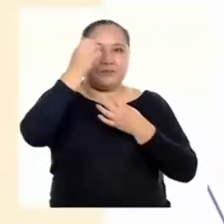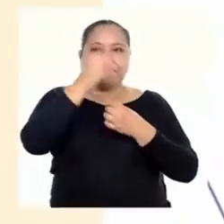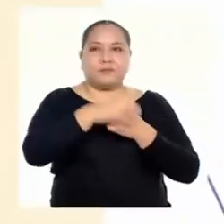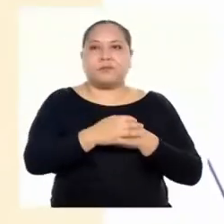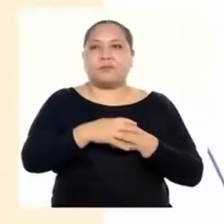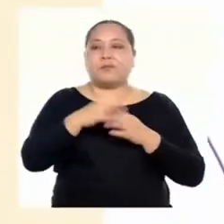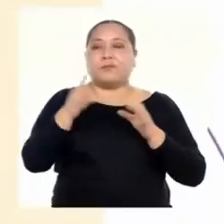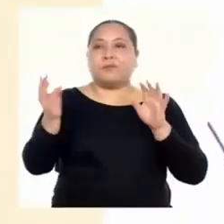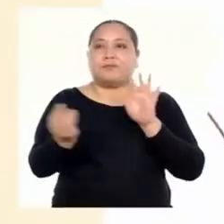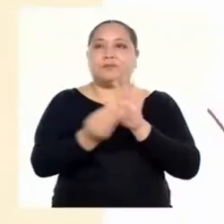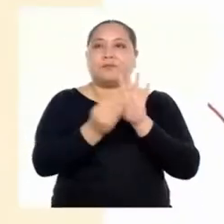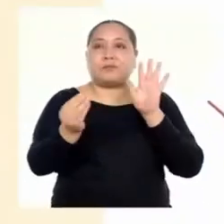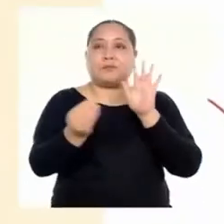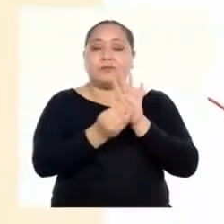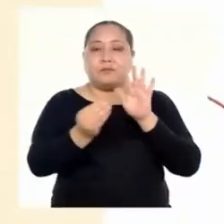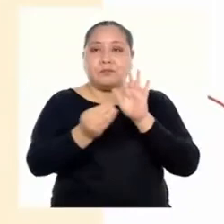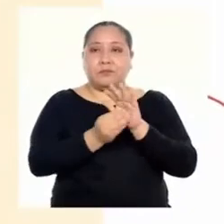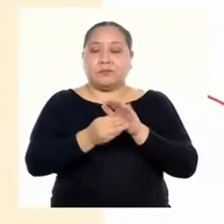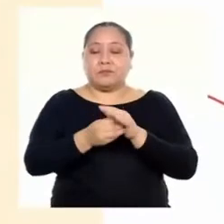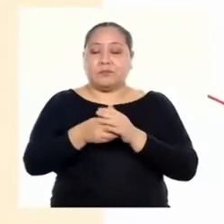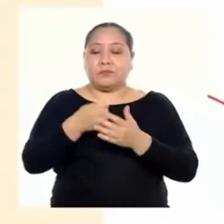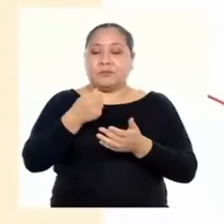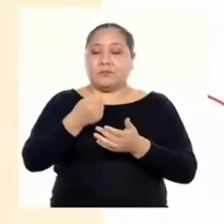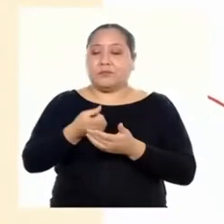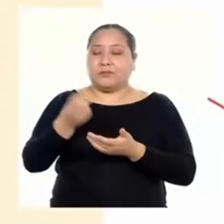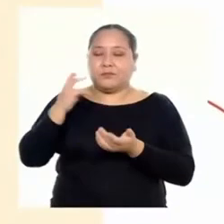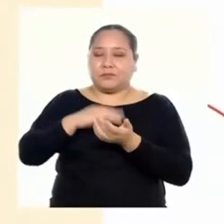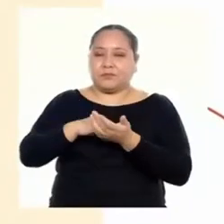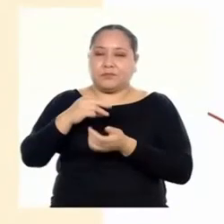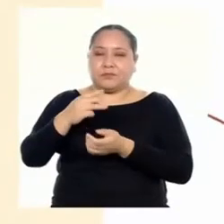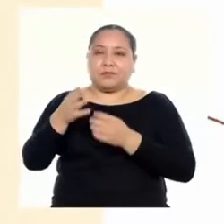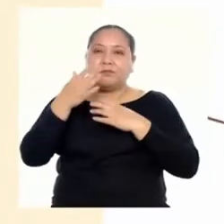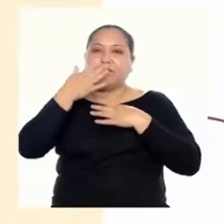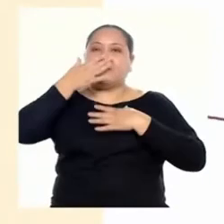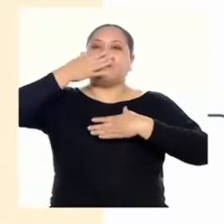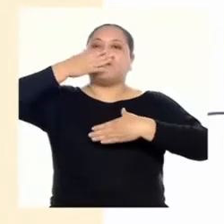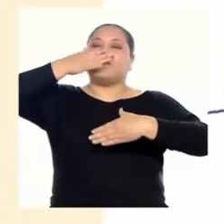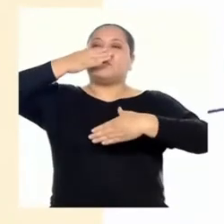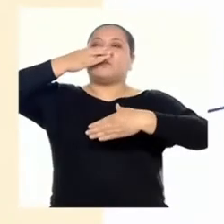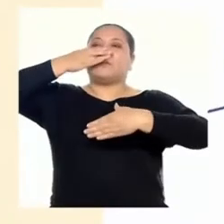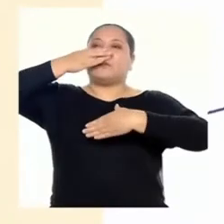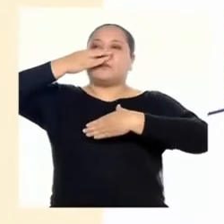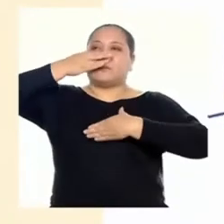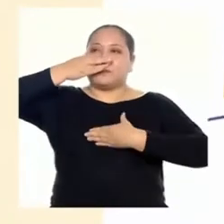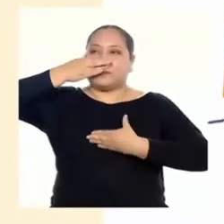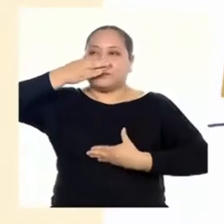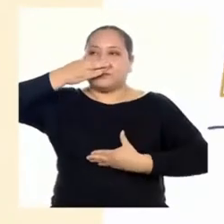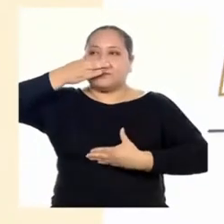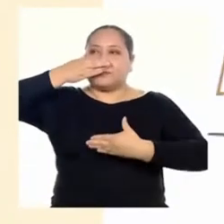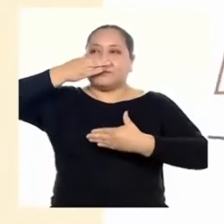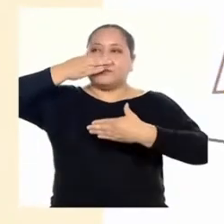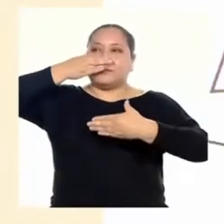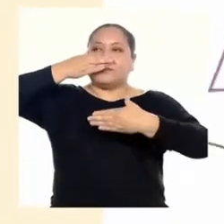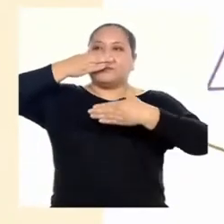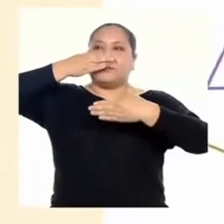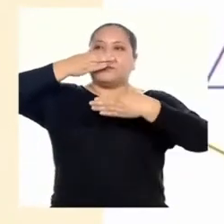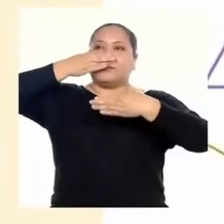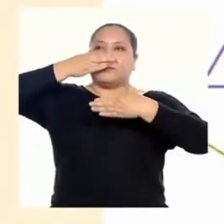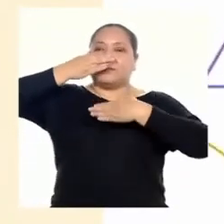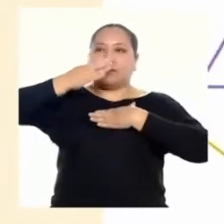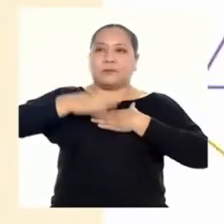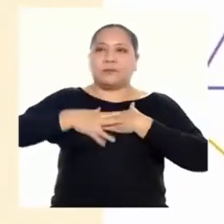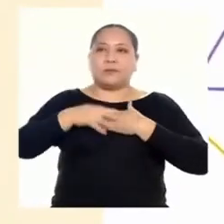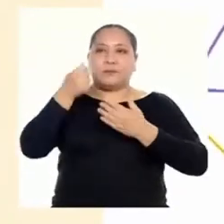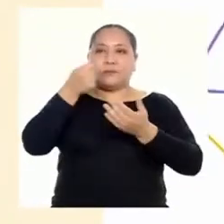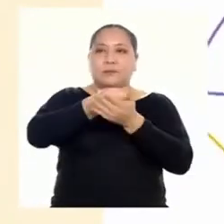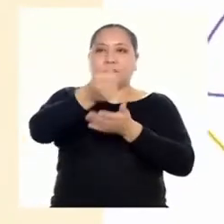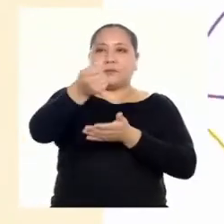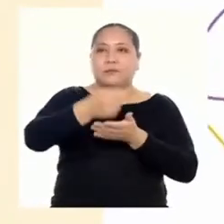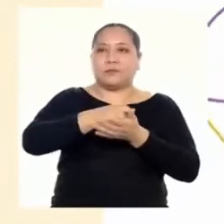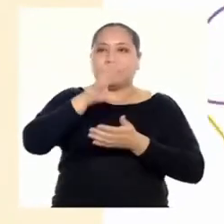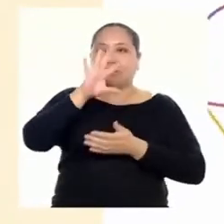Para incrementar la producción de oxígeno, El Estado peruano ha destinado un total de 97